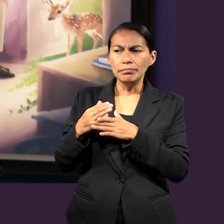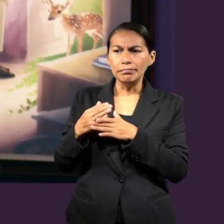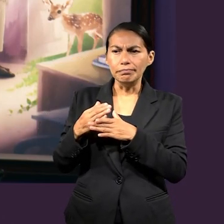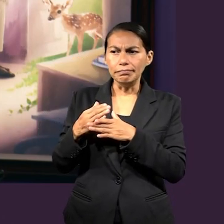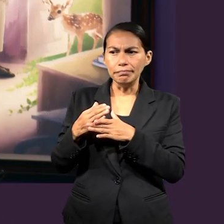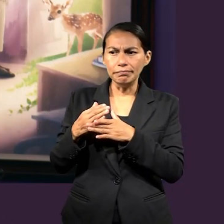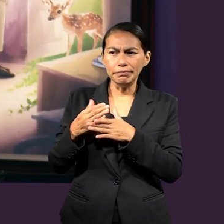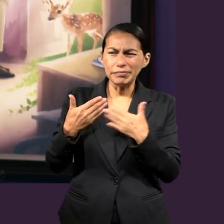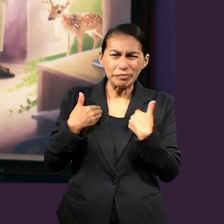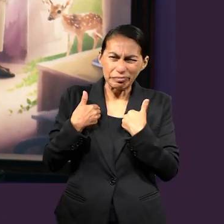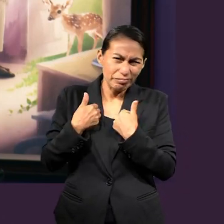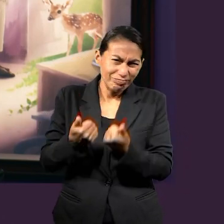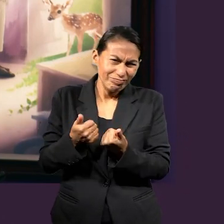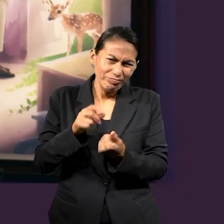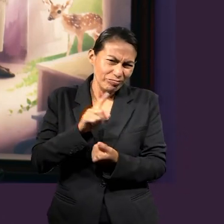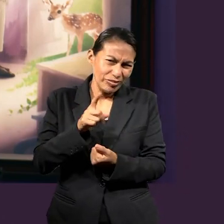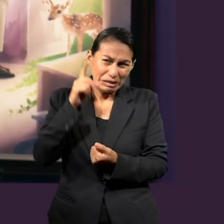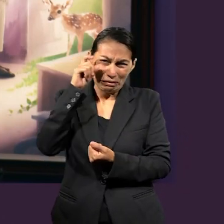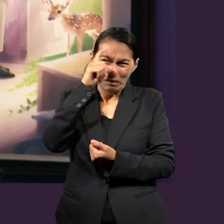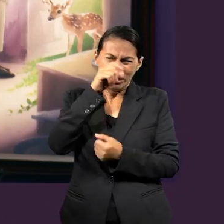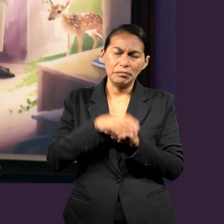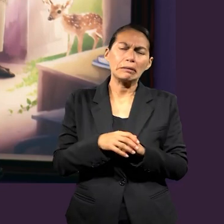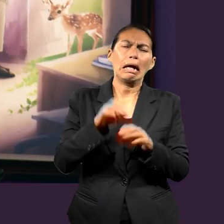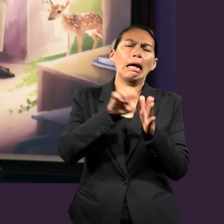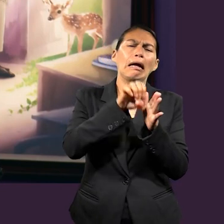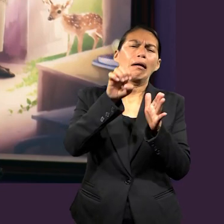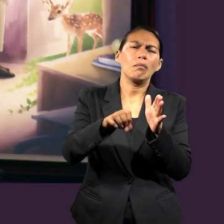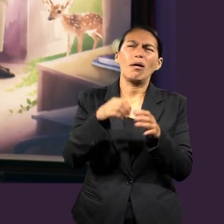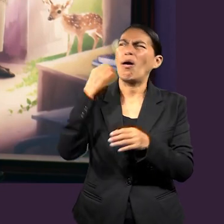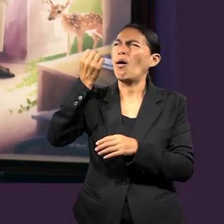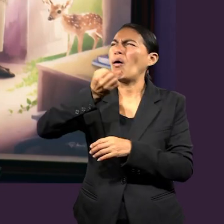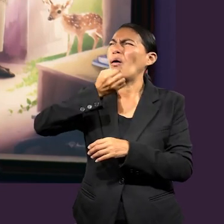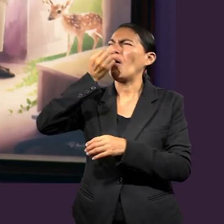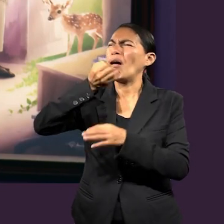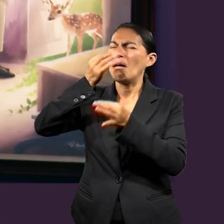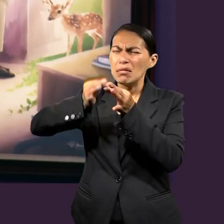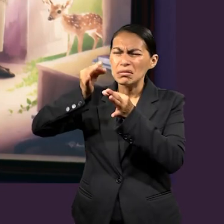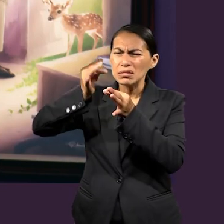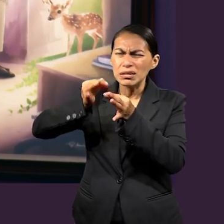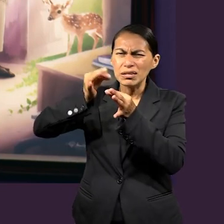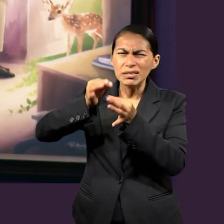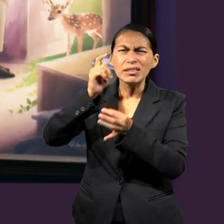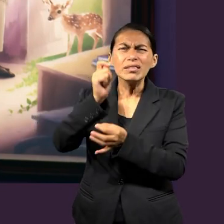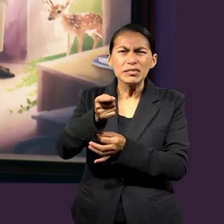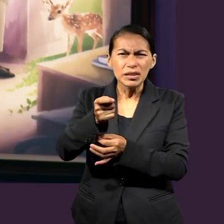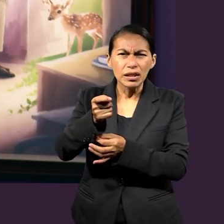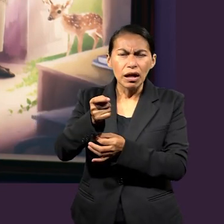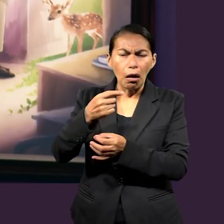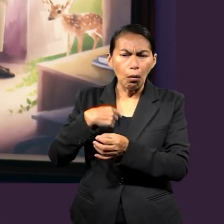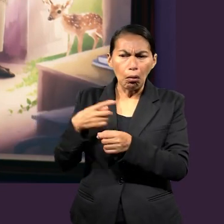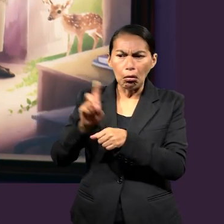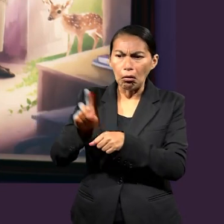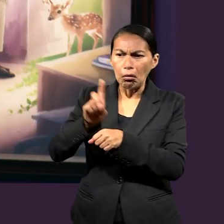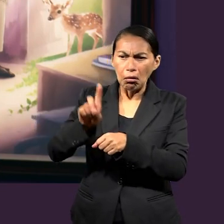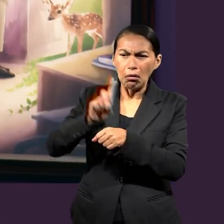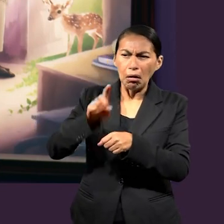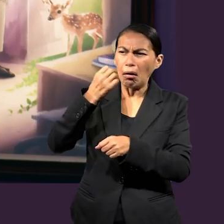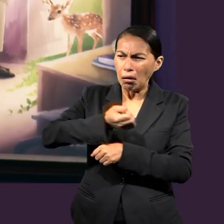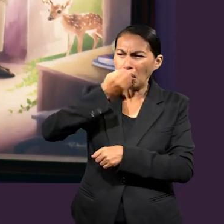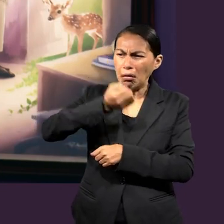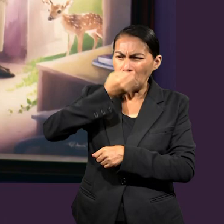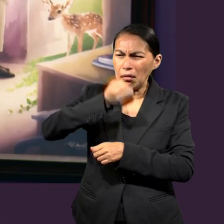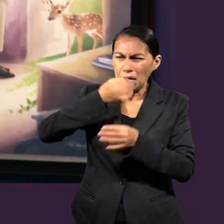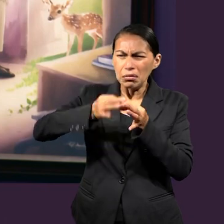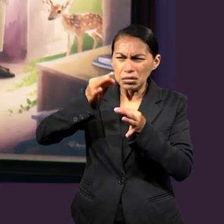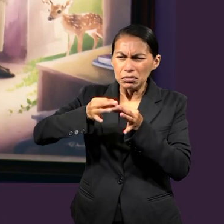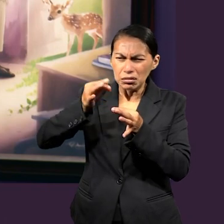cosas que no puede que, bueno, hay muchas cosas que no podemos entender, por ejemplo, orar sin cesar, de que vivir nuestra vida constantemente